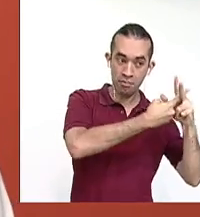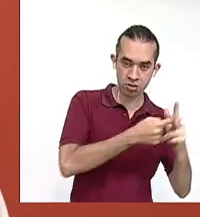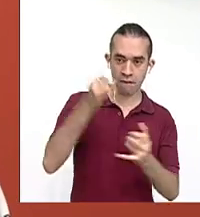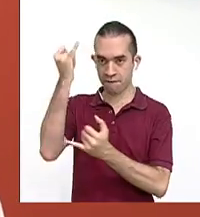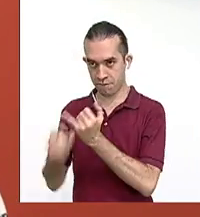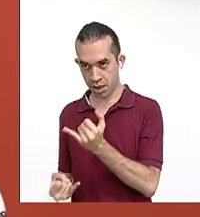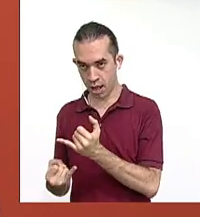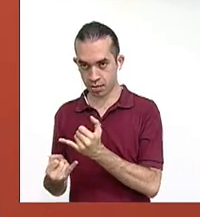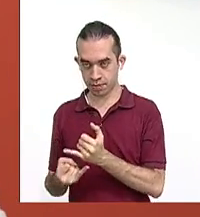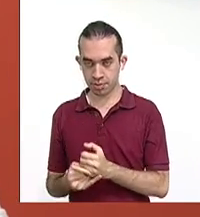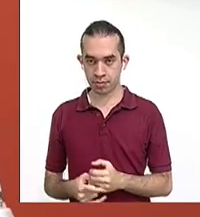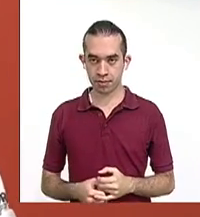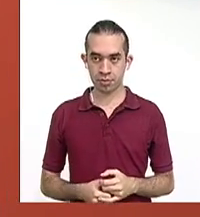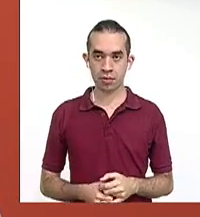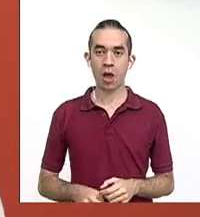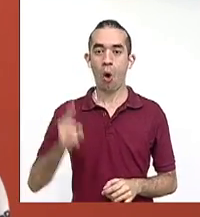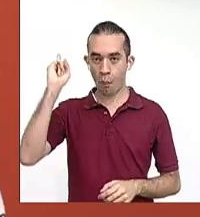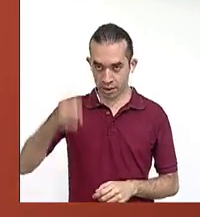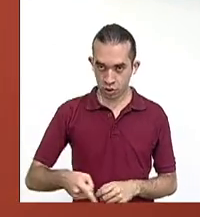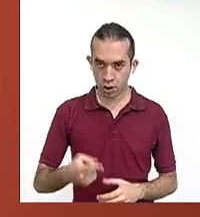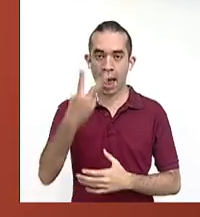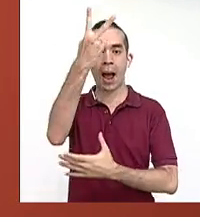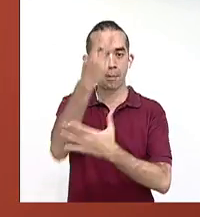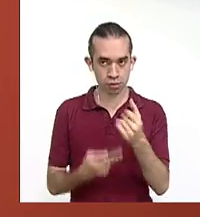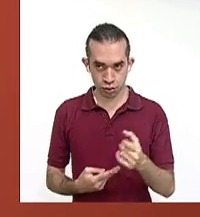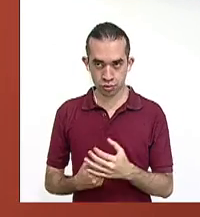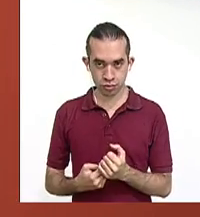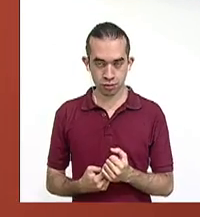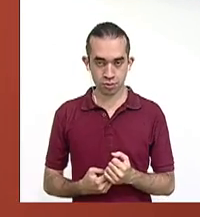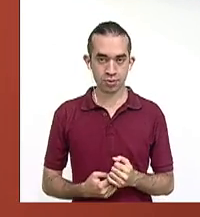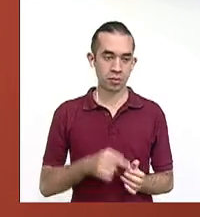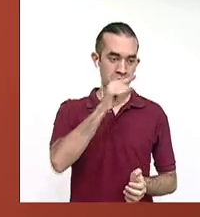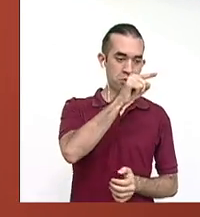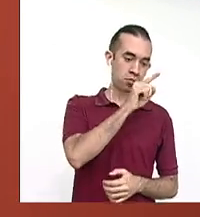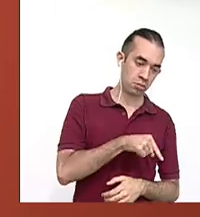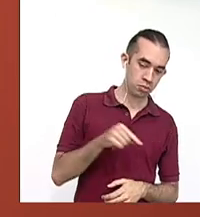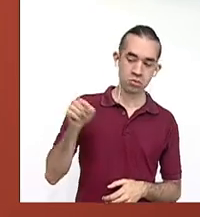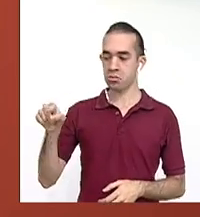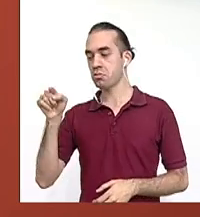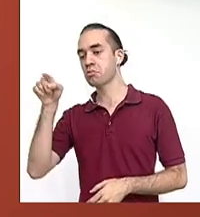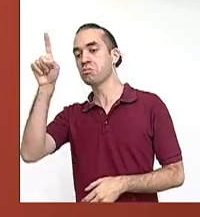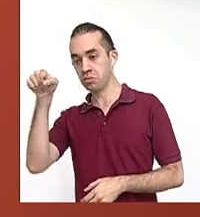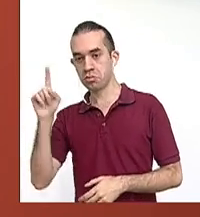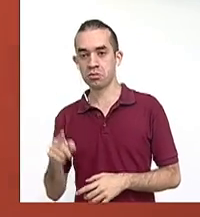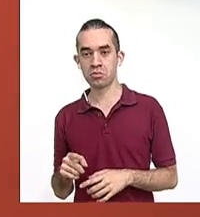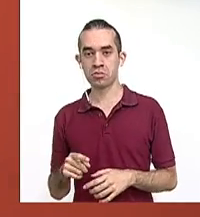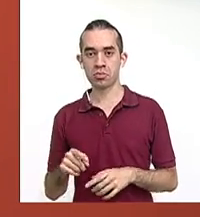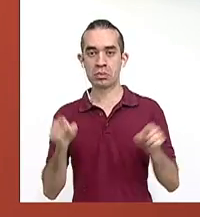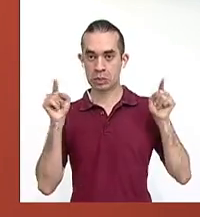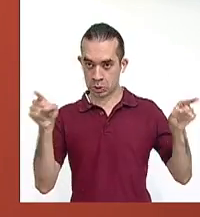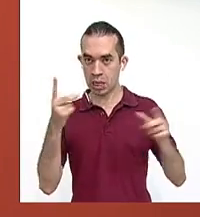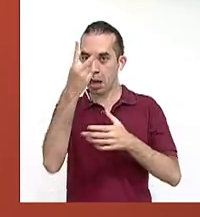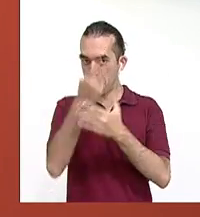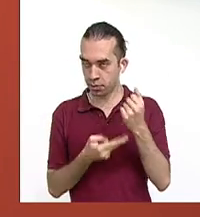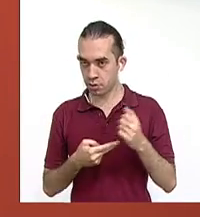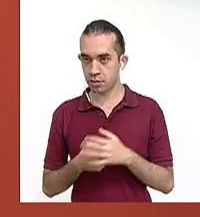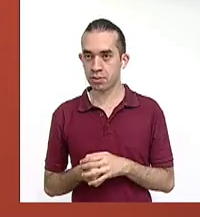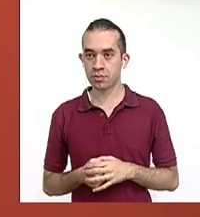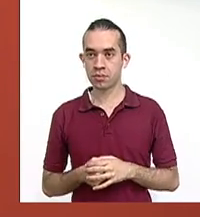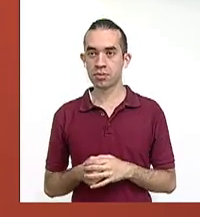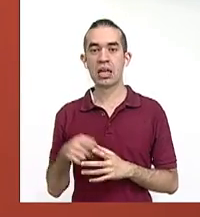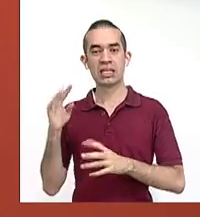cierre, que se escriben obligatoriamente, o sea, tanto al comienzo como al final de la oración. Los signos de